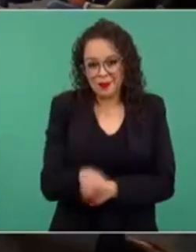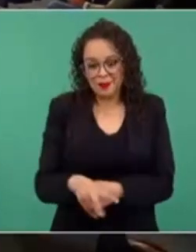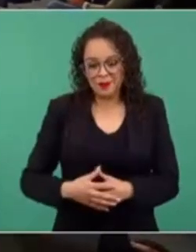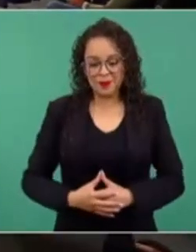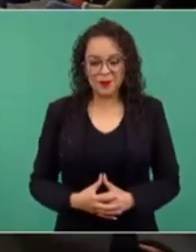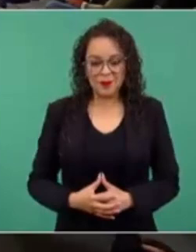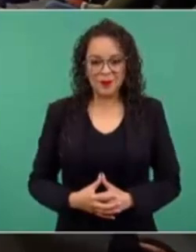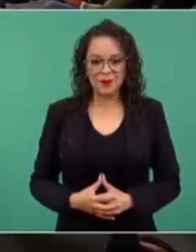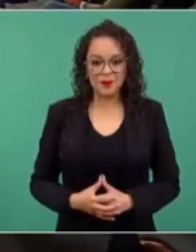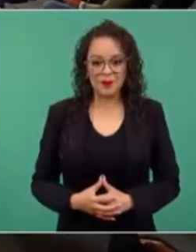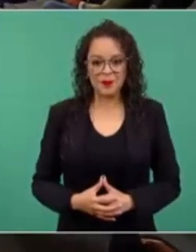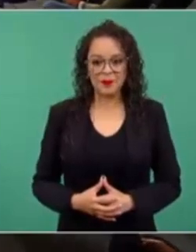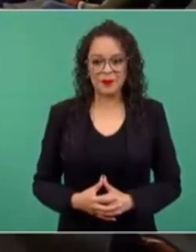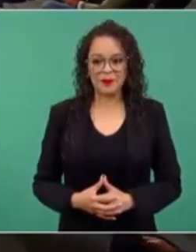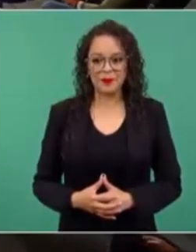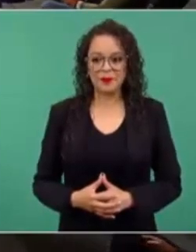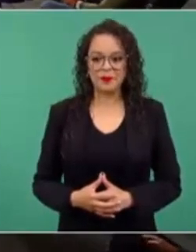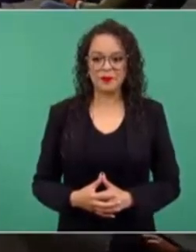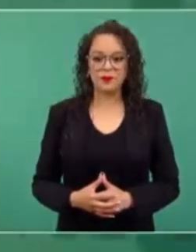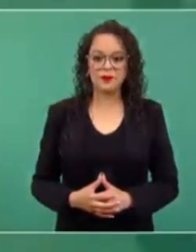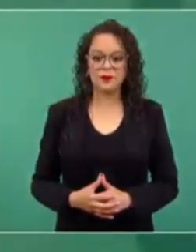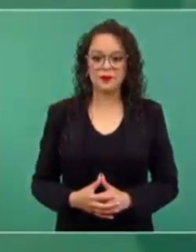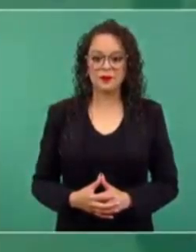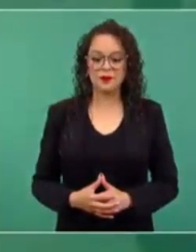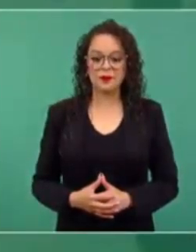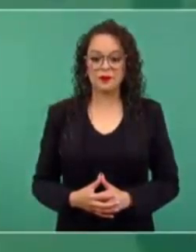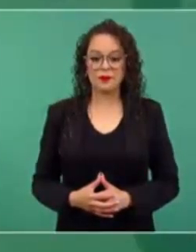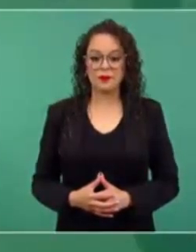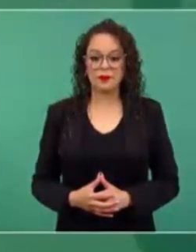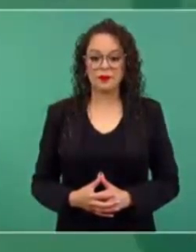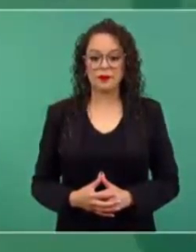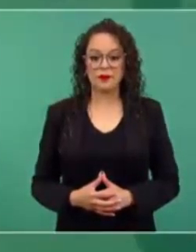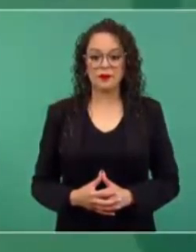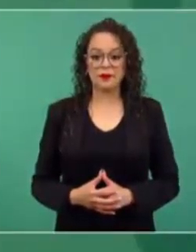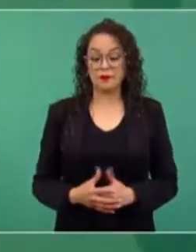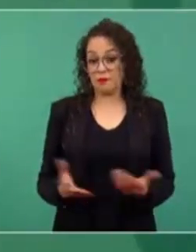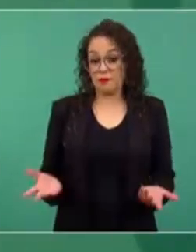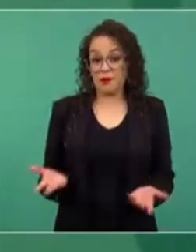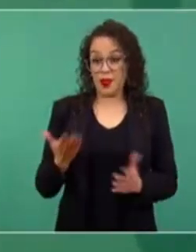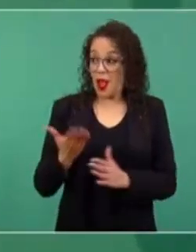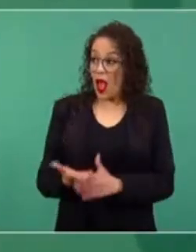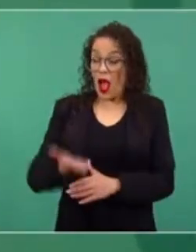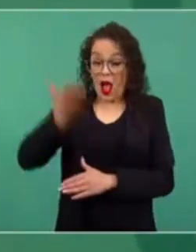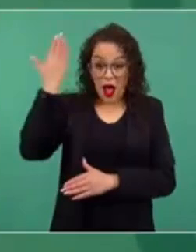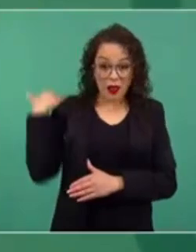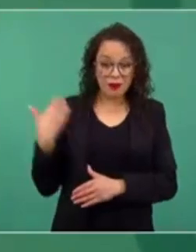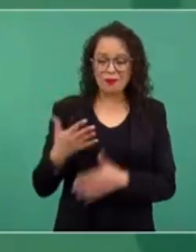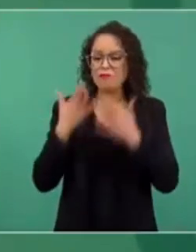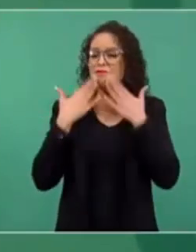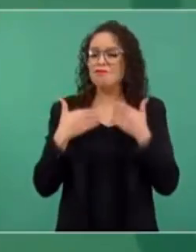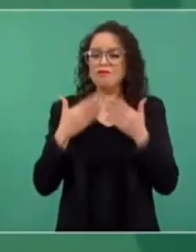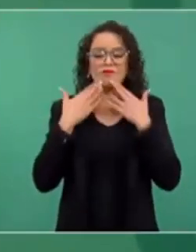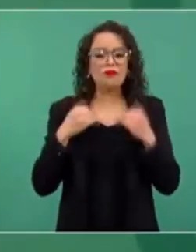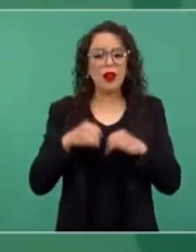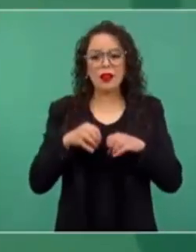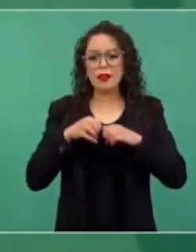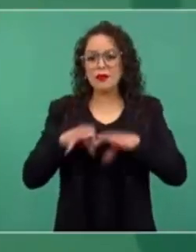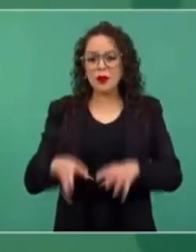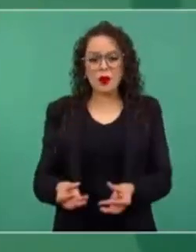Entonces, no había información, muchísimas cosas